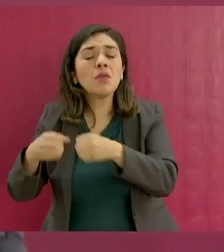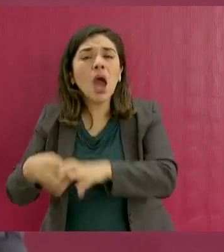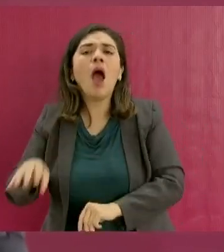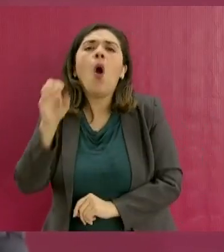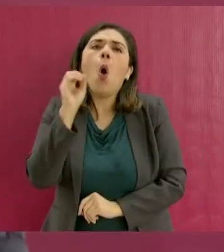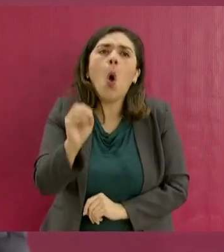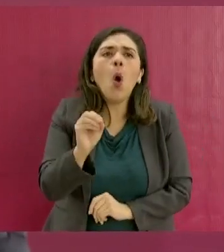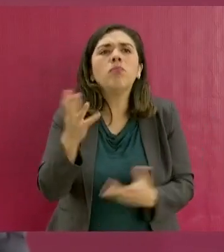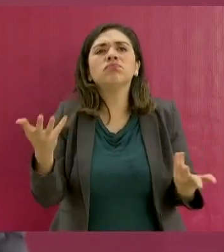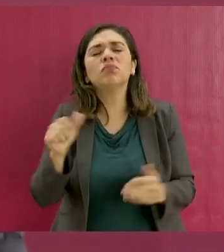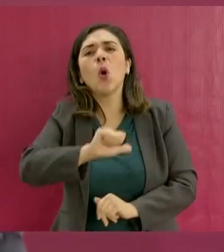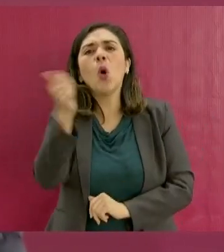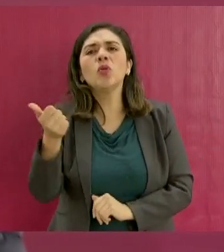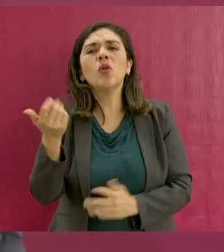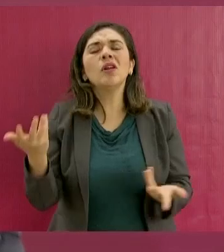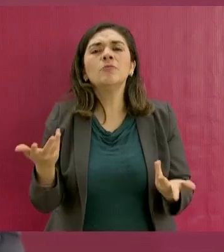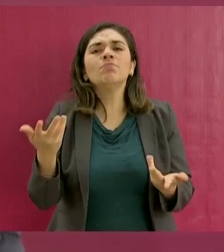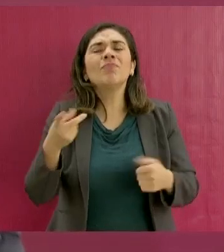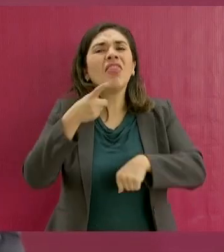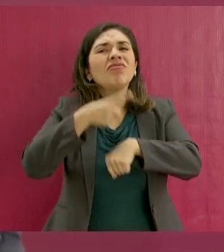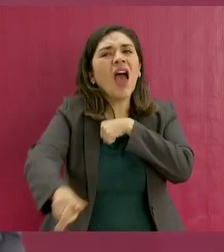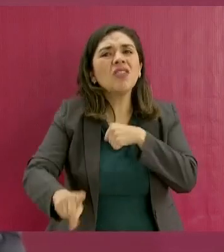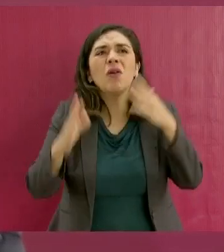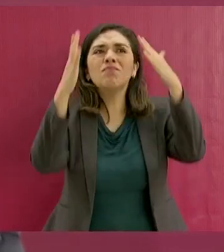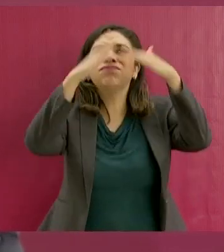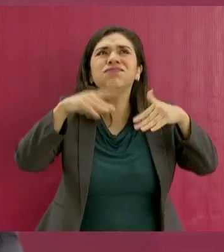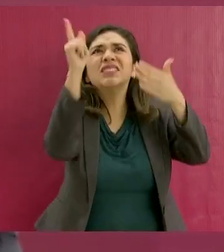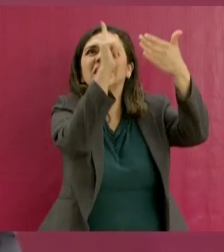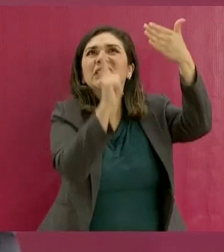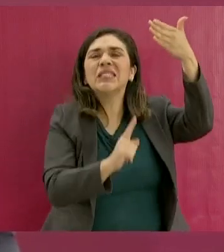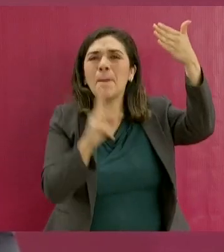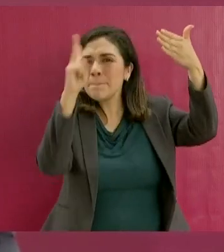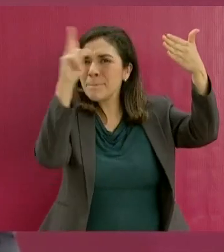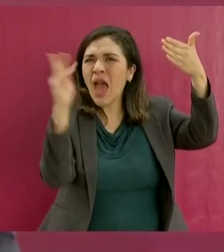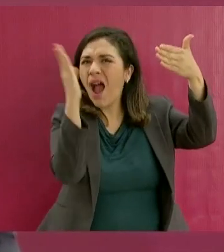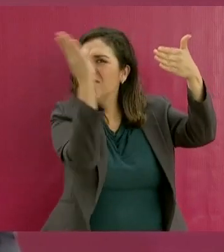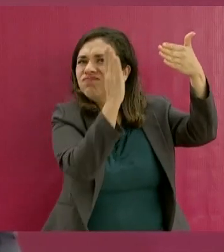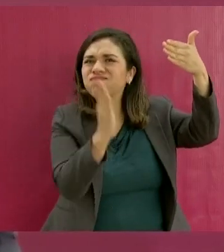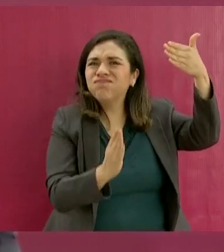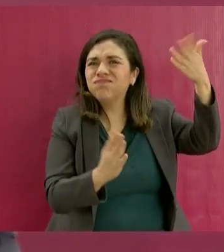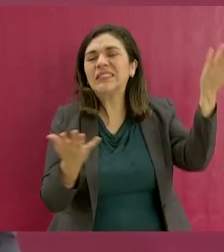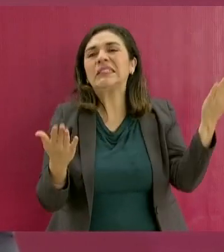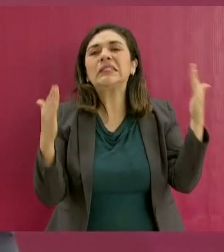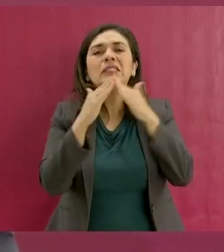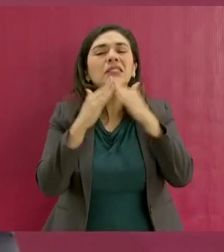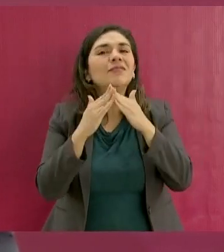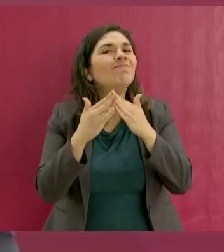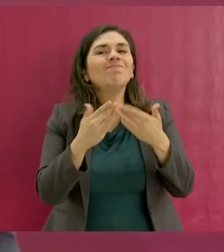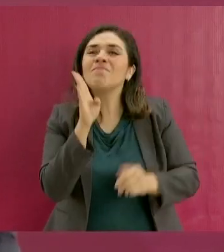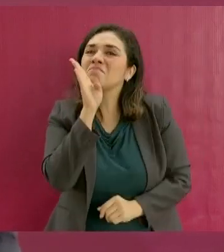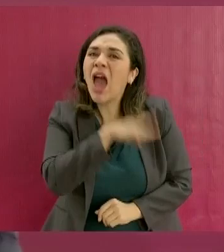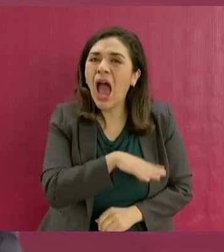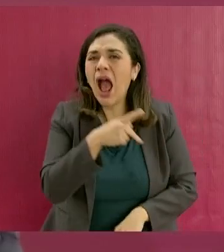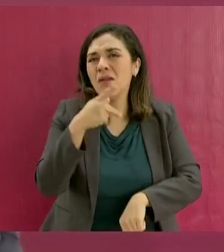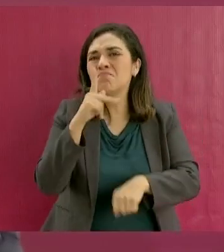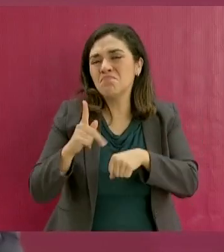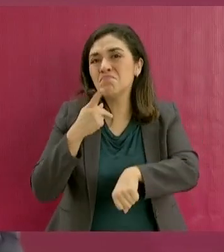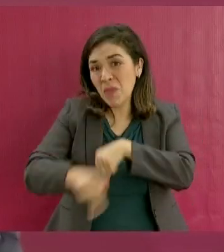se les dañaron sus hogares, sus viviendas.